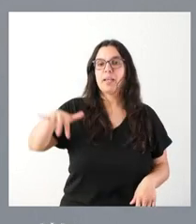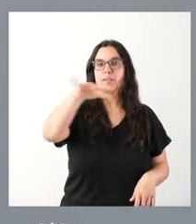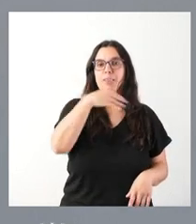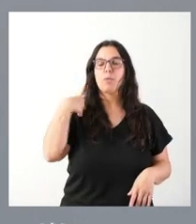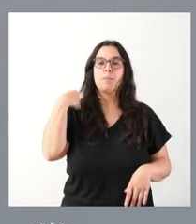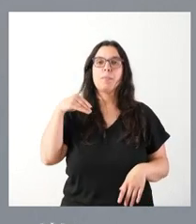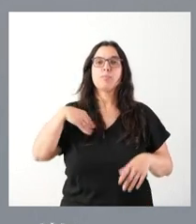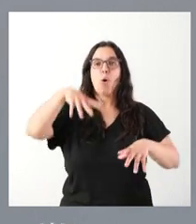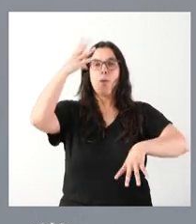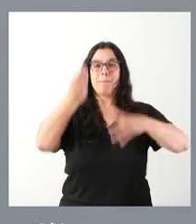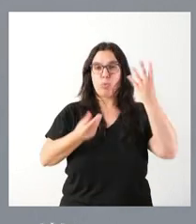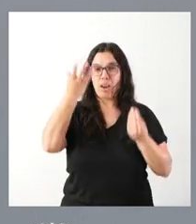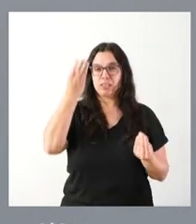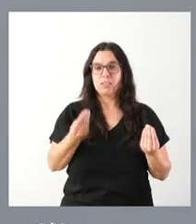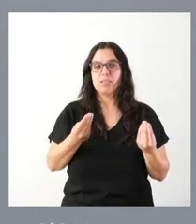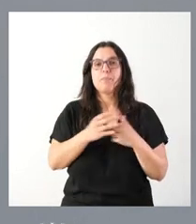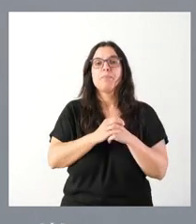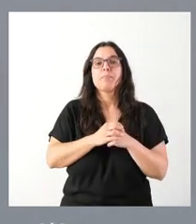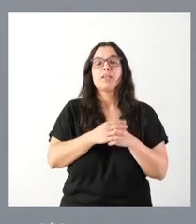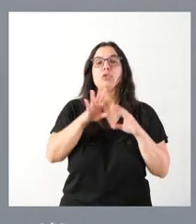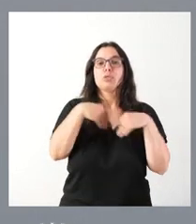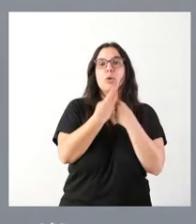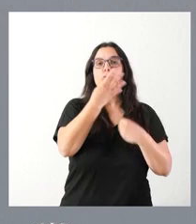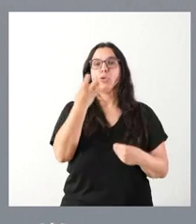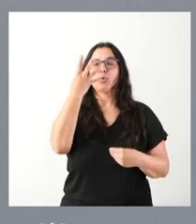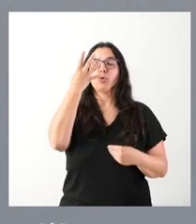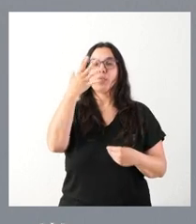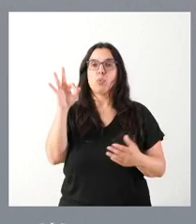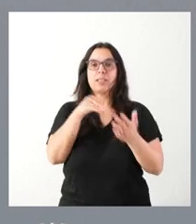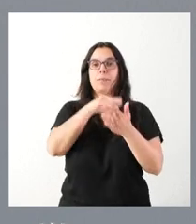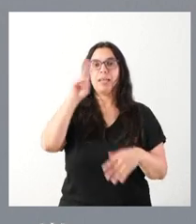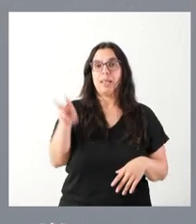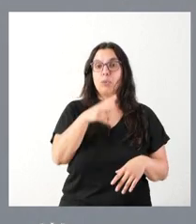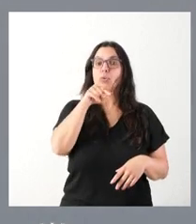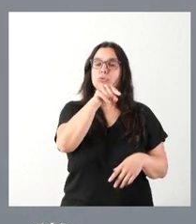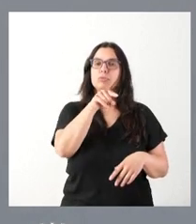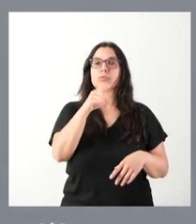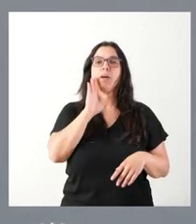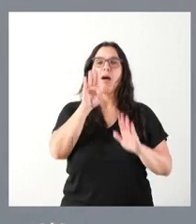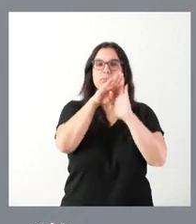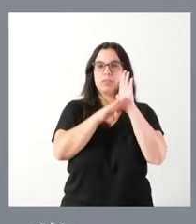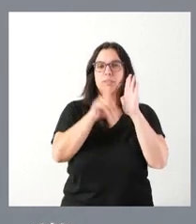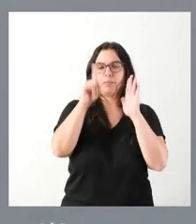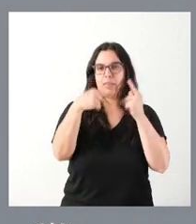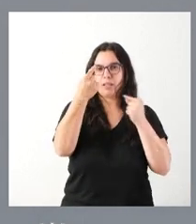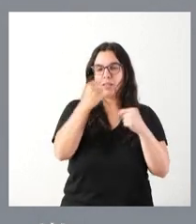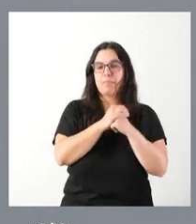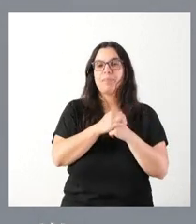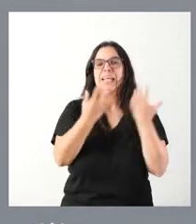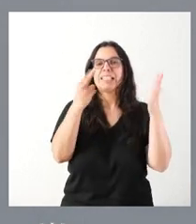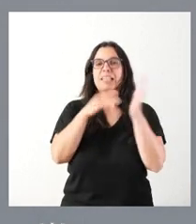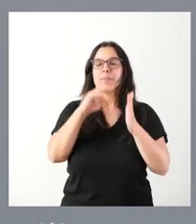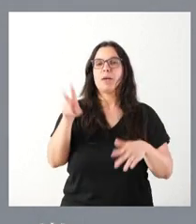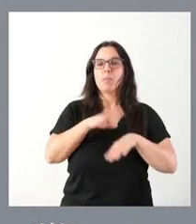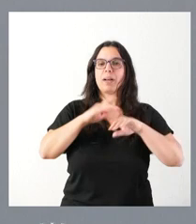médulas. Por tanto, 450.000 euros para las médulas con las actuaciones que ustedes tienen en documentación. 70.000 euros para